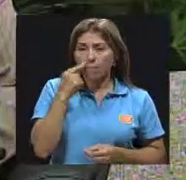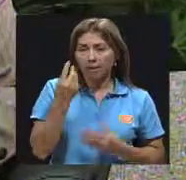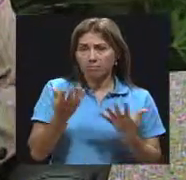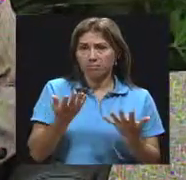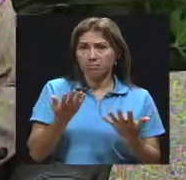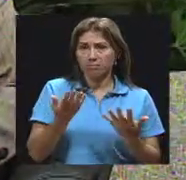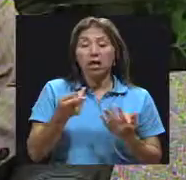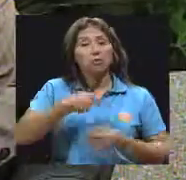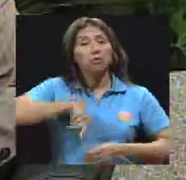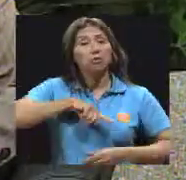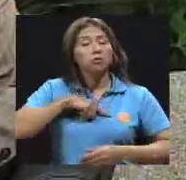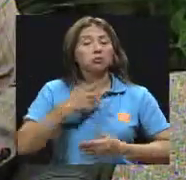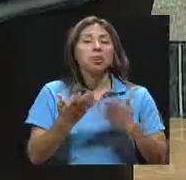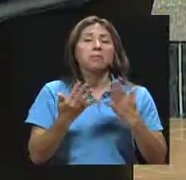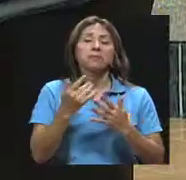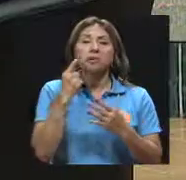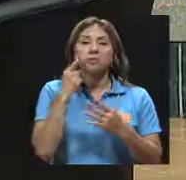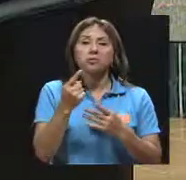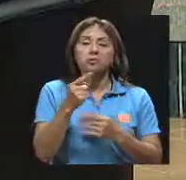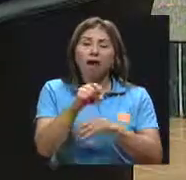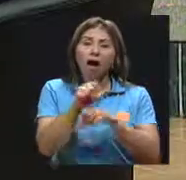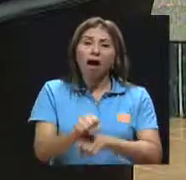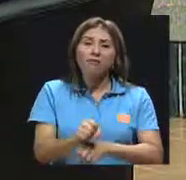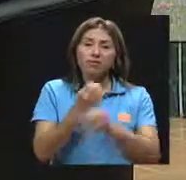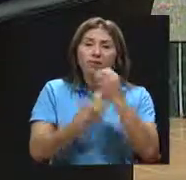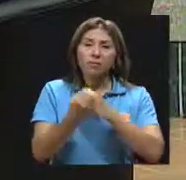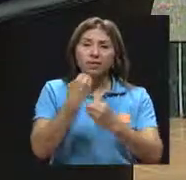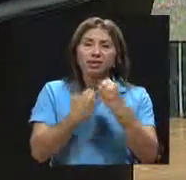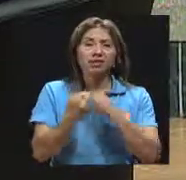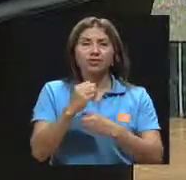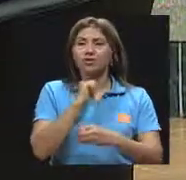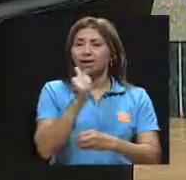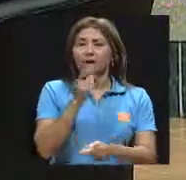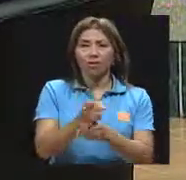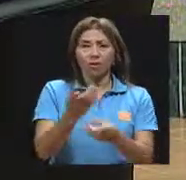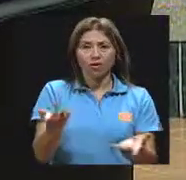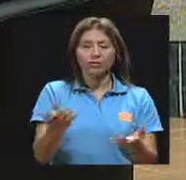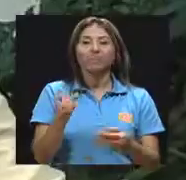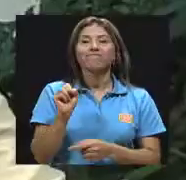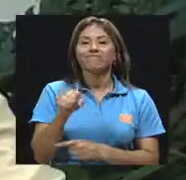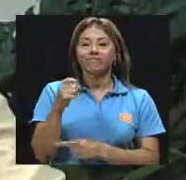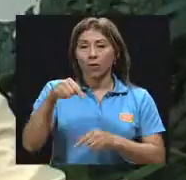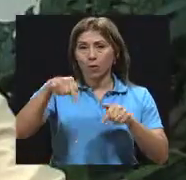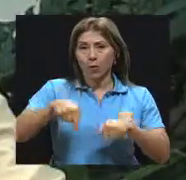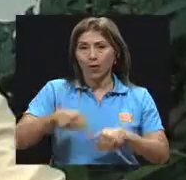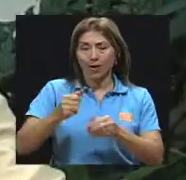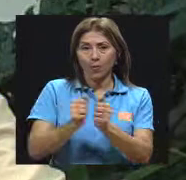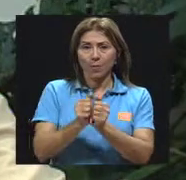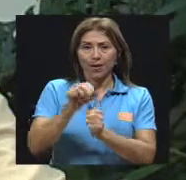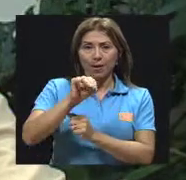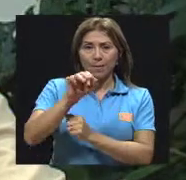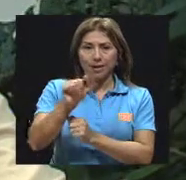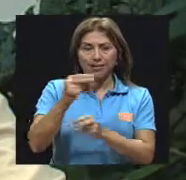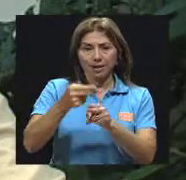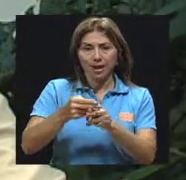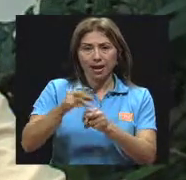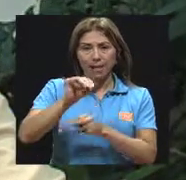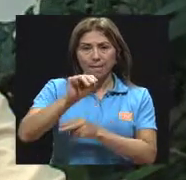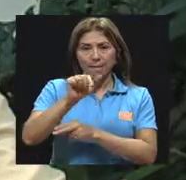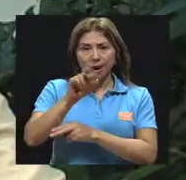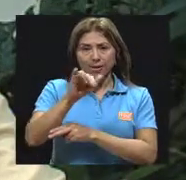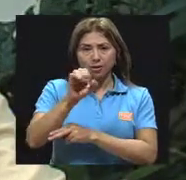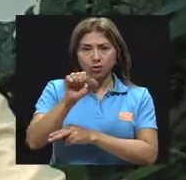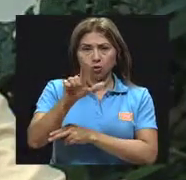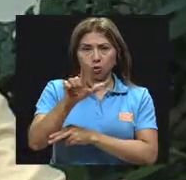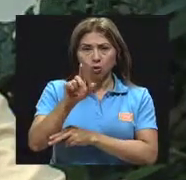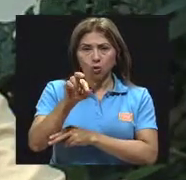alimenticios que no son los adecuados. Por supuesto. Es por ello que para el día de hoy nos acompaña la máster Marisol Ureña, quien